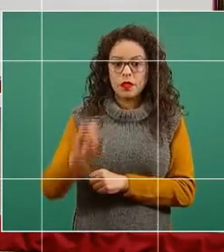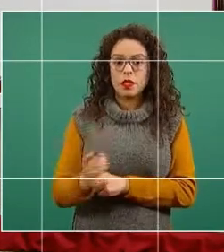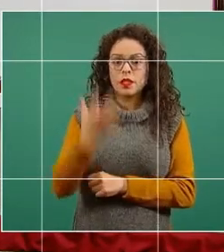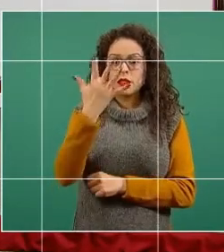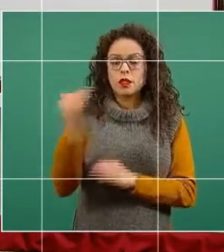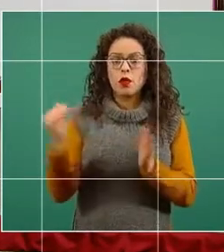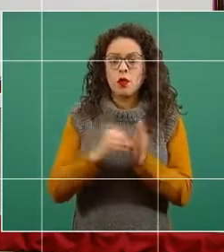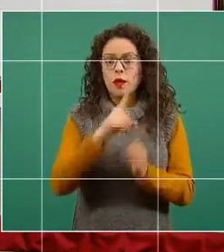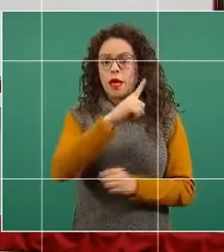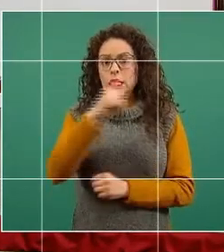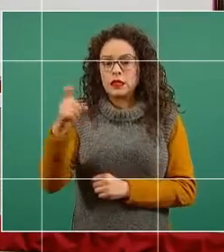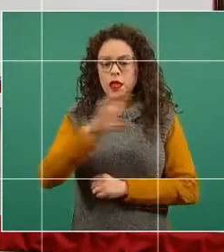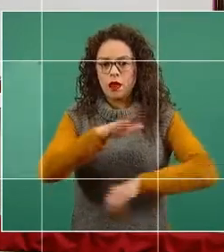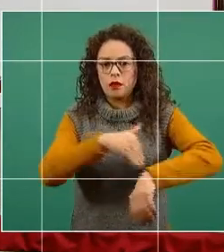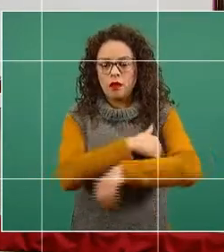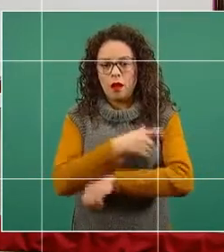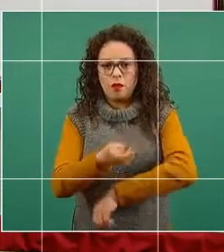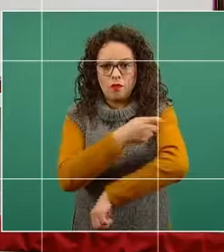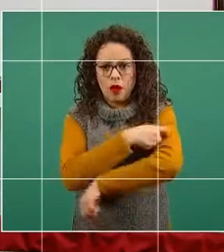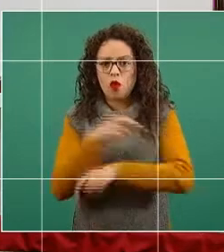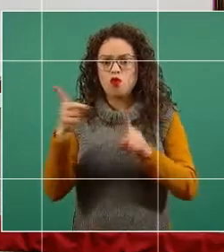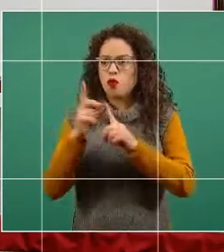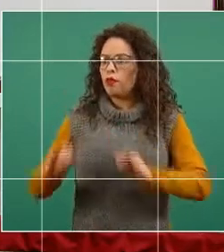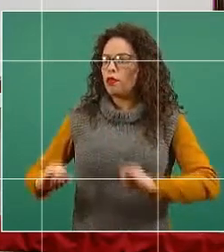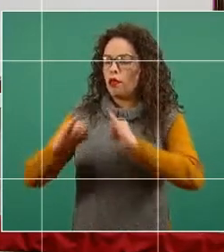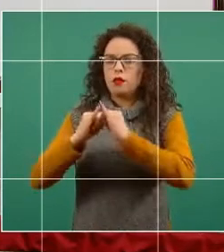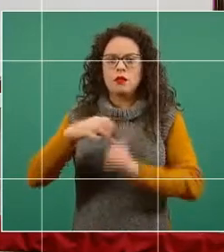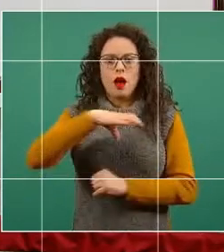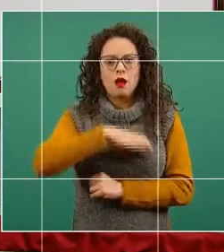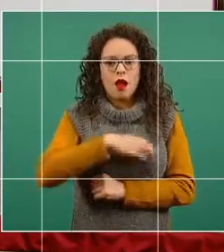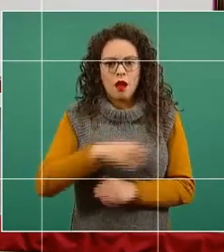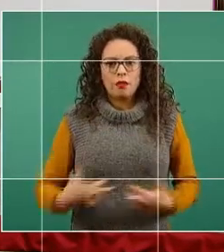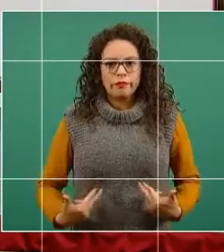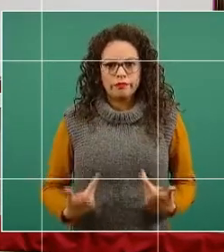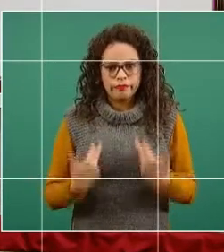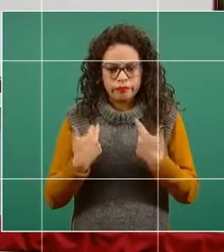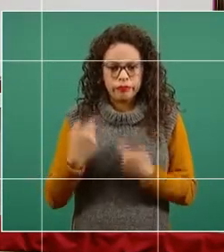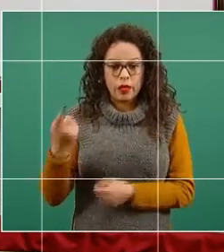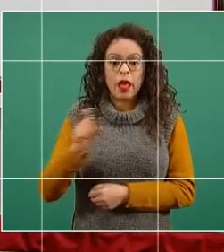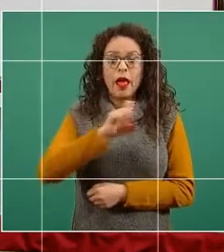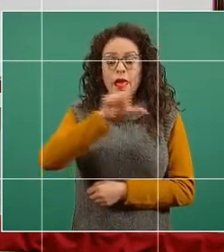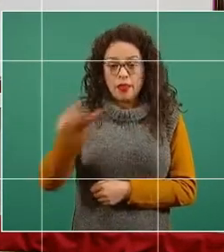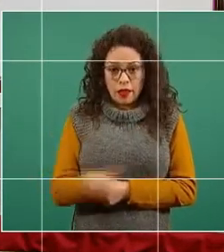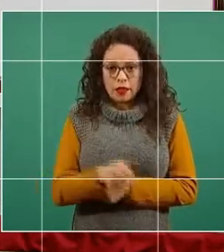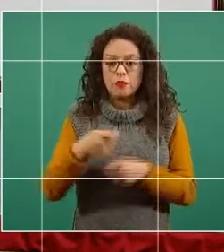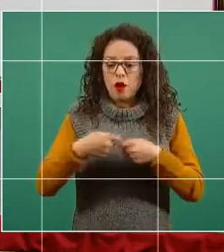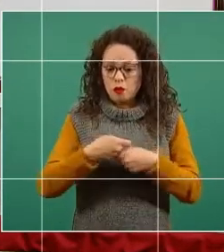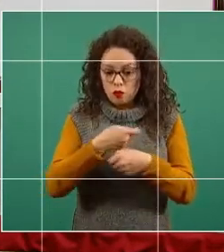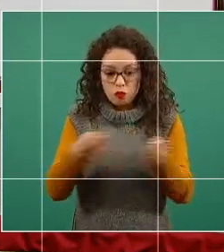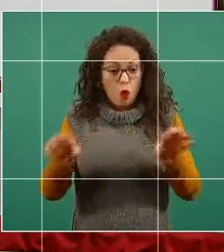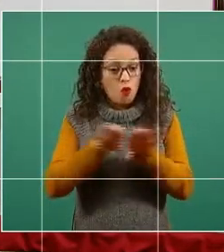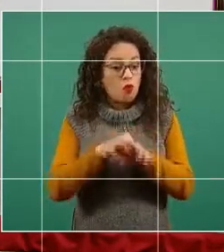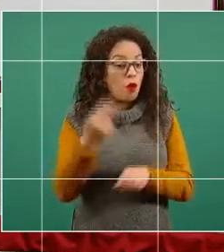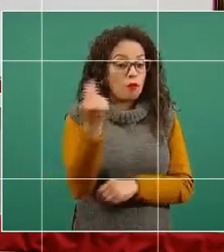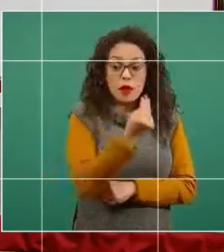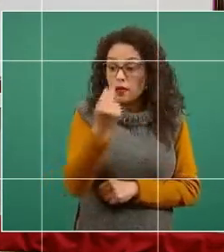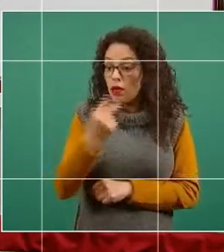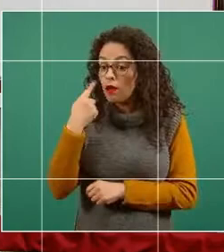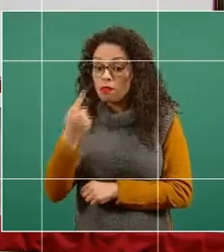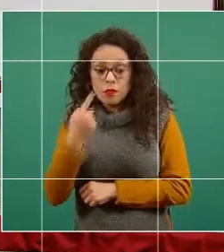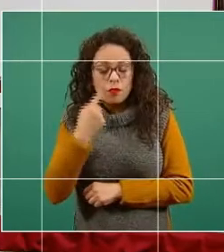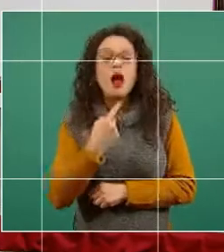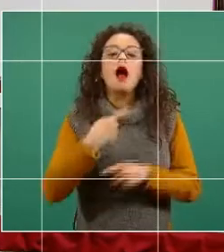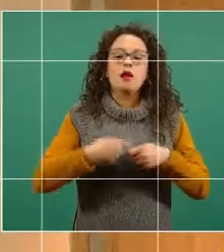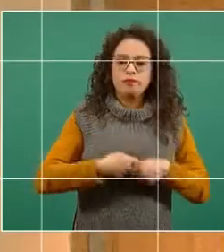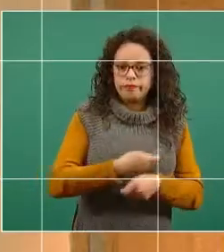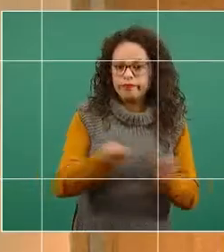vacunas en el Instituto de Cancerología que irán siendo desplazadas conforme se necesita. 439 mil